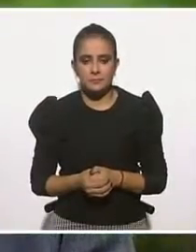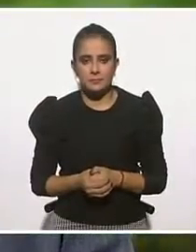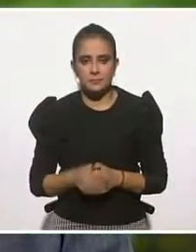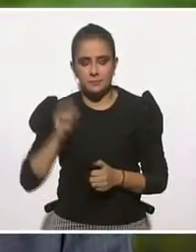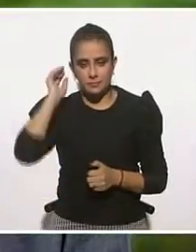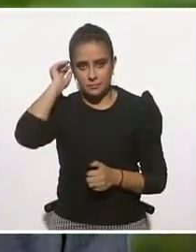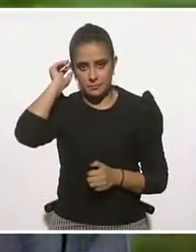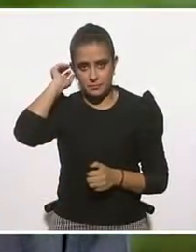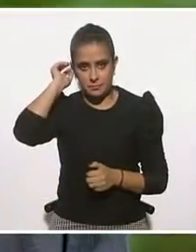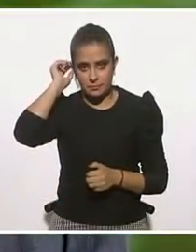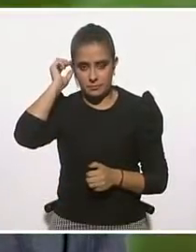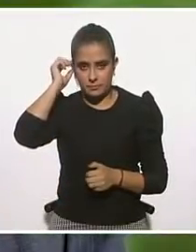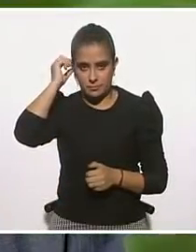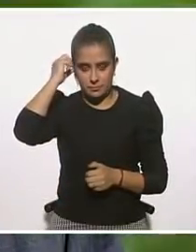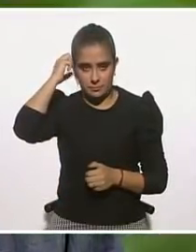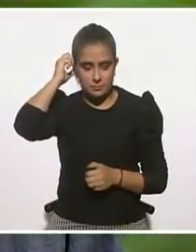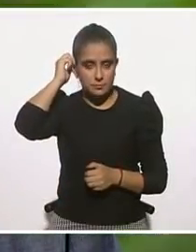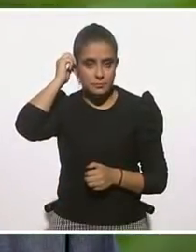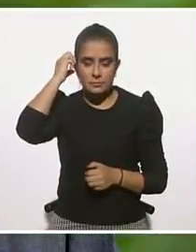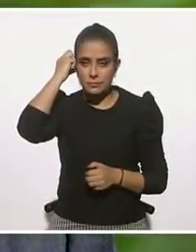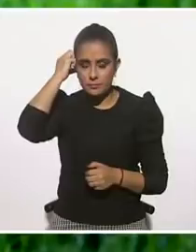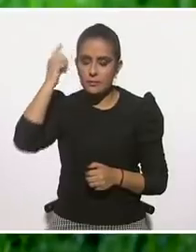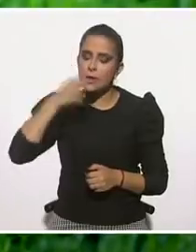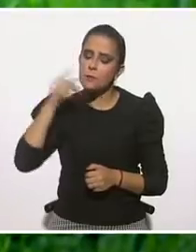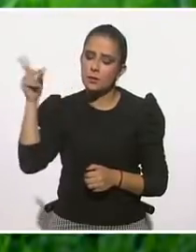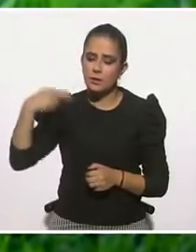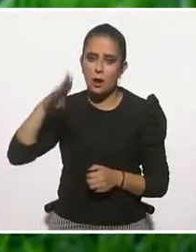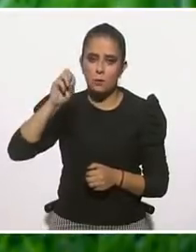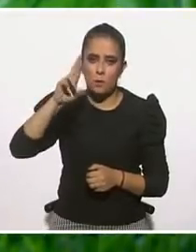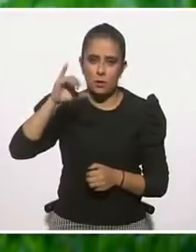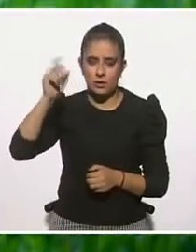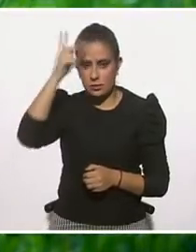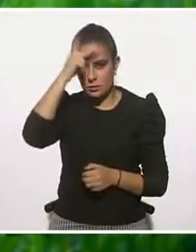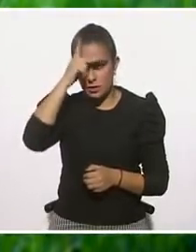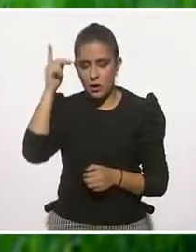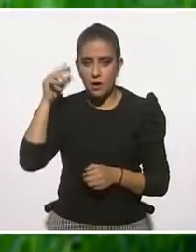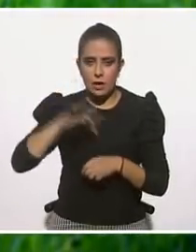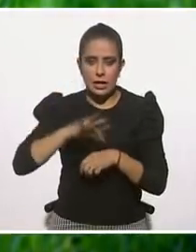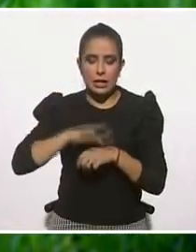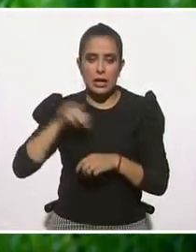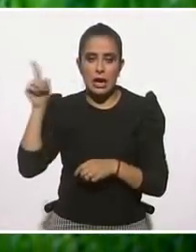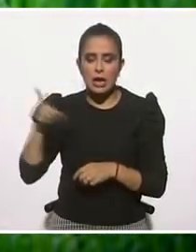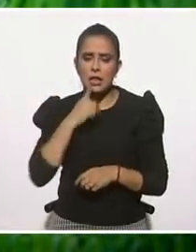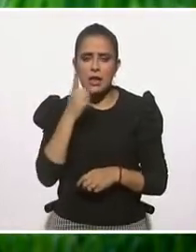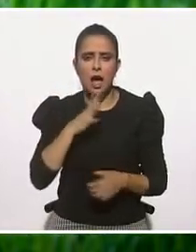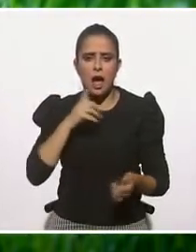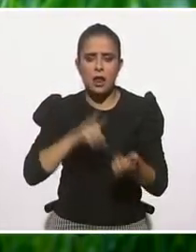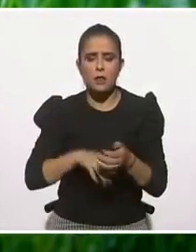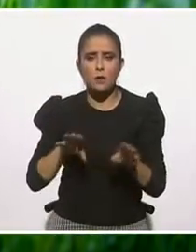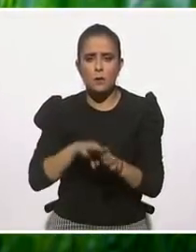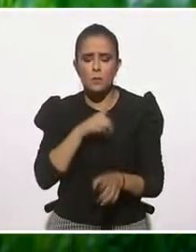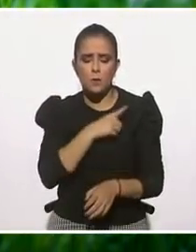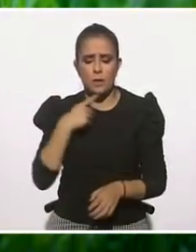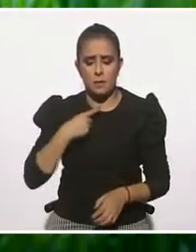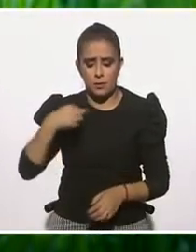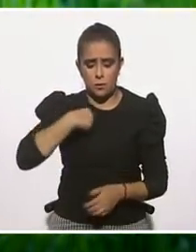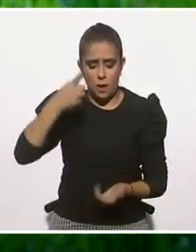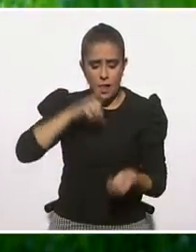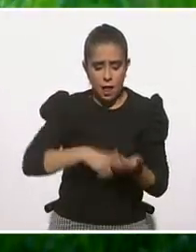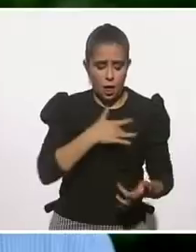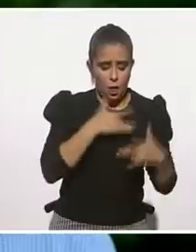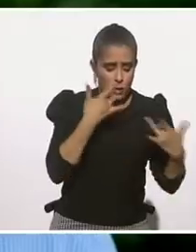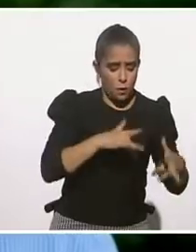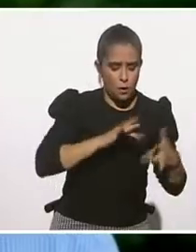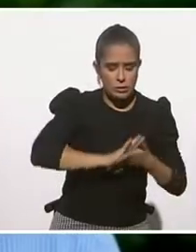Para el psiquiatra y psicoanalista Boris Herolnik, La resiliencia es el arte de metamorfosear el dolor para darle